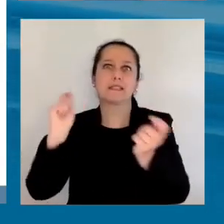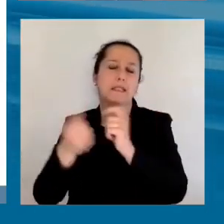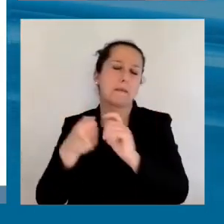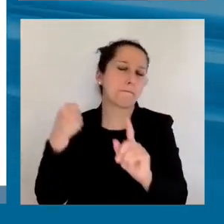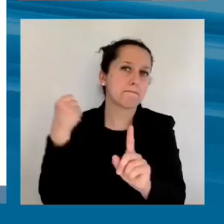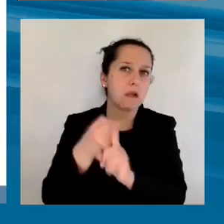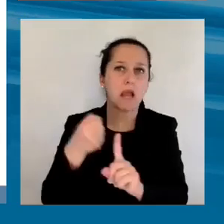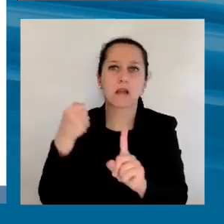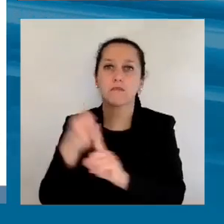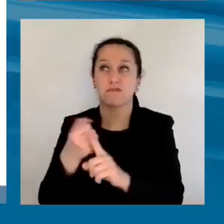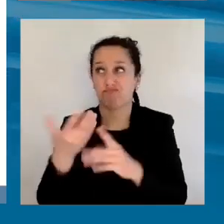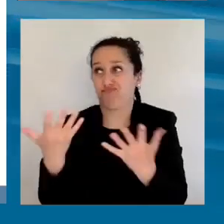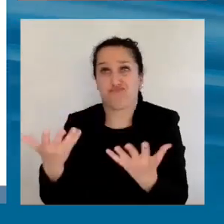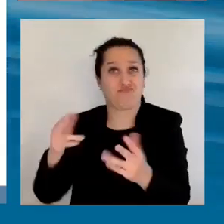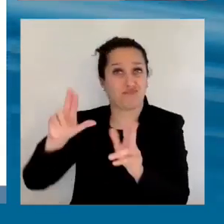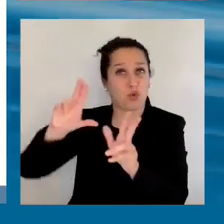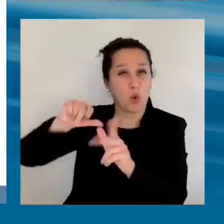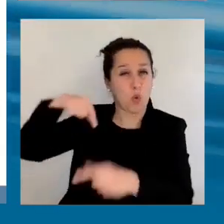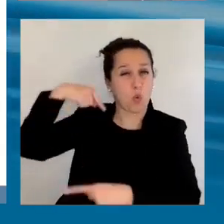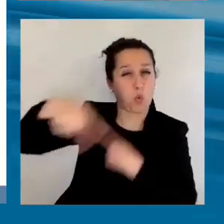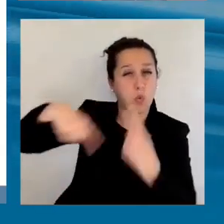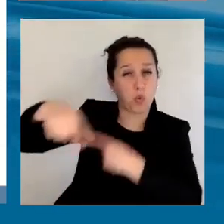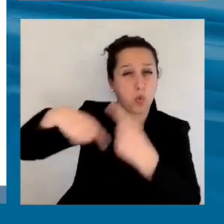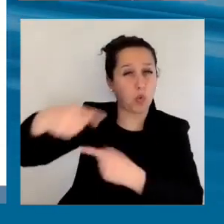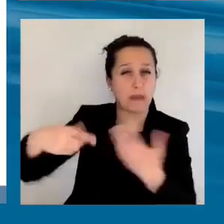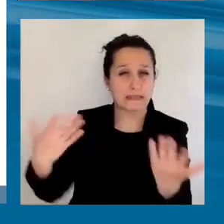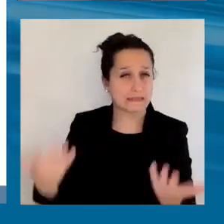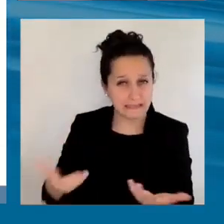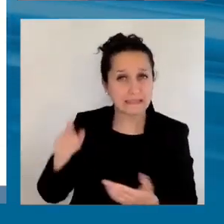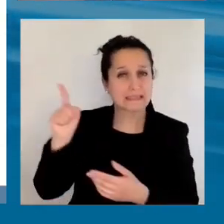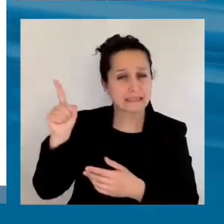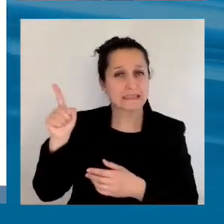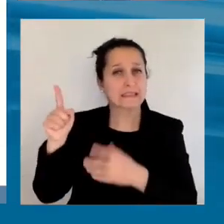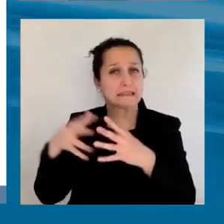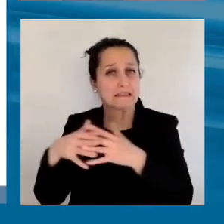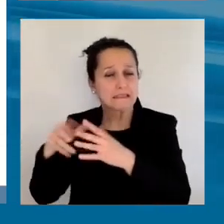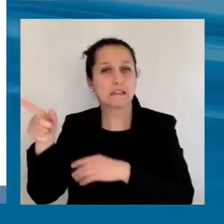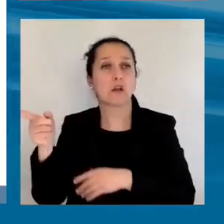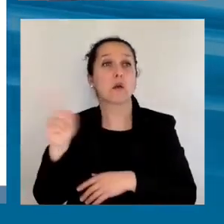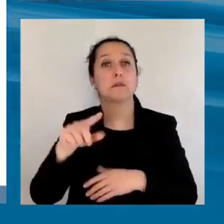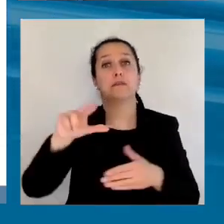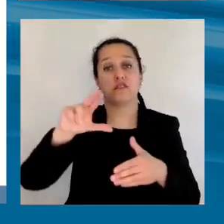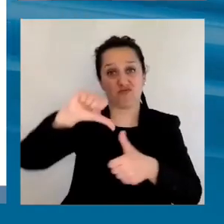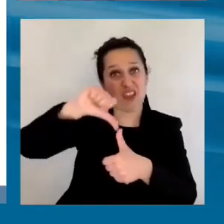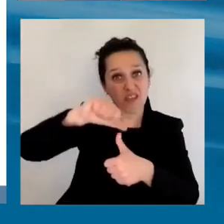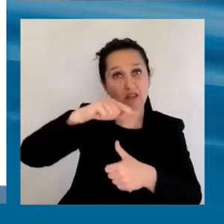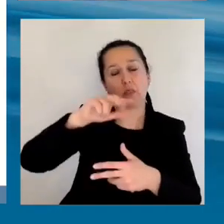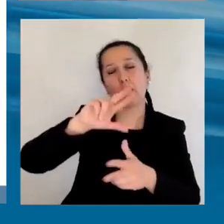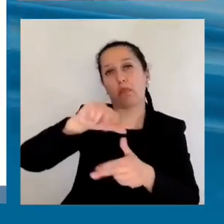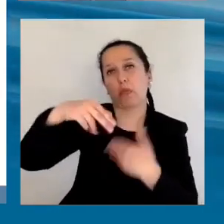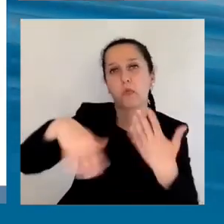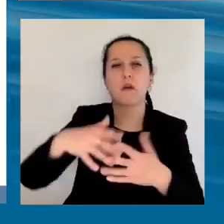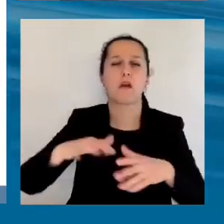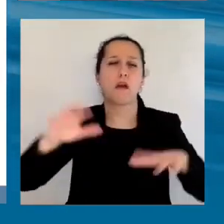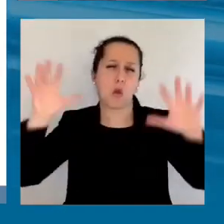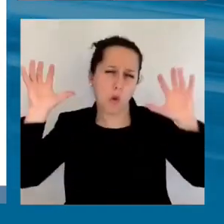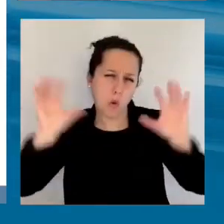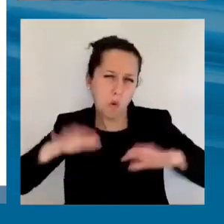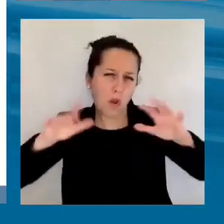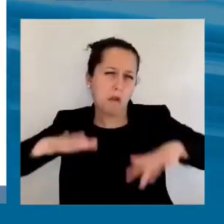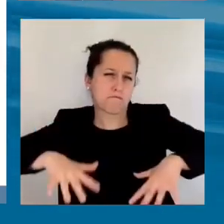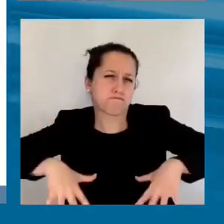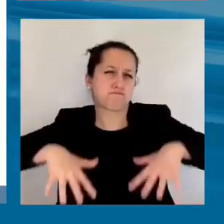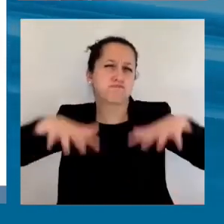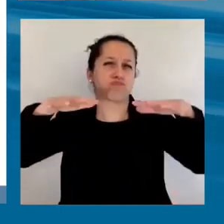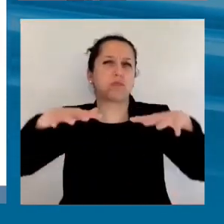huracán afectando a la Florida, pero en el Caribe está y, además, hay inundaciones, fenómenos por exceso de